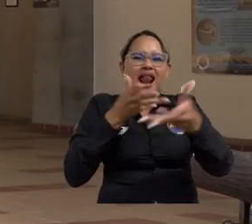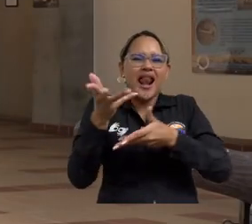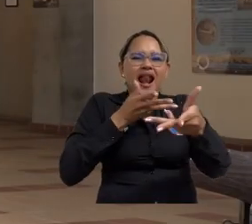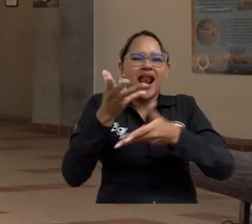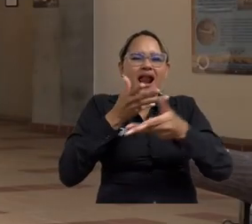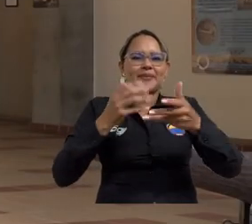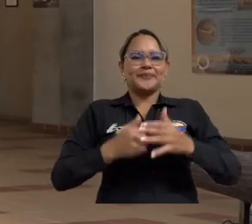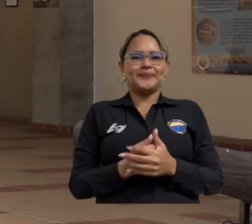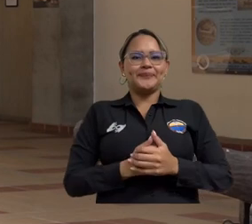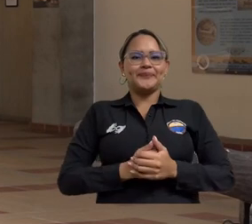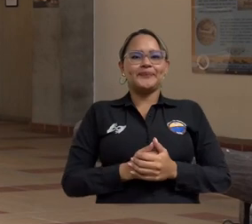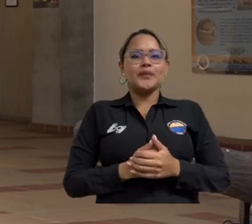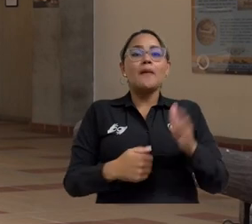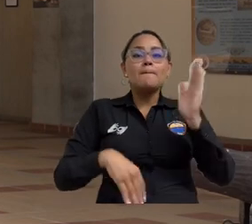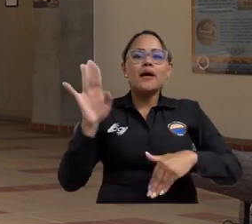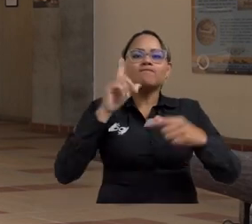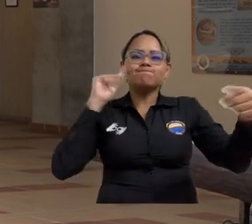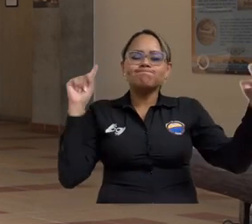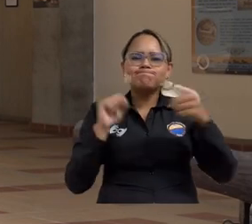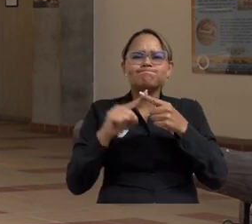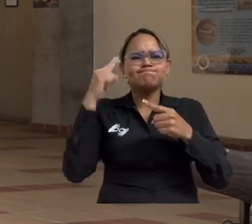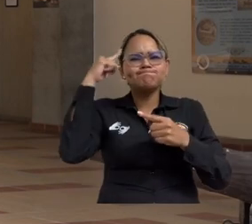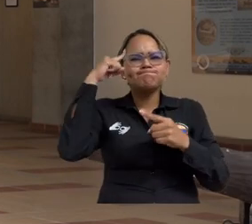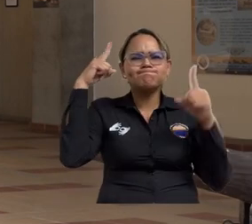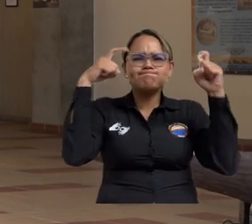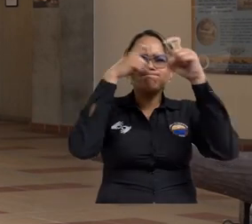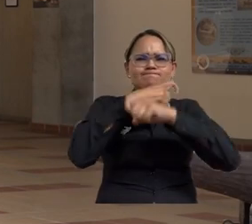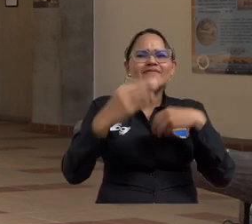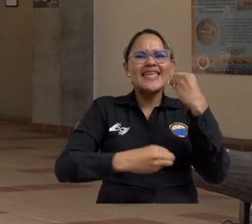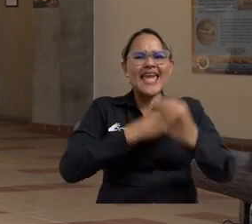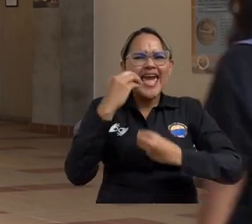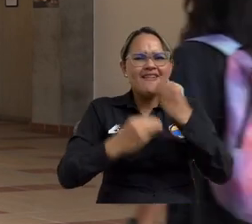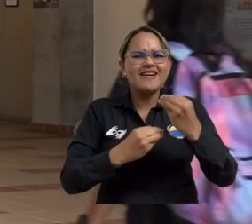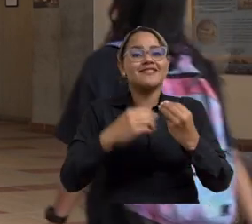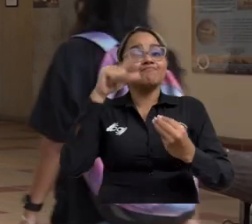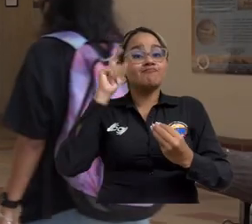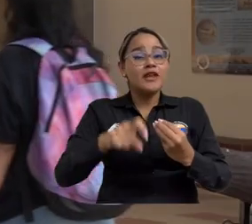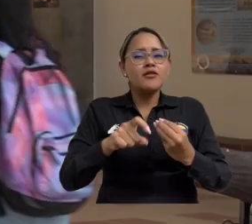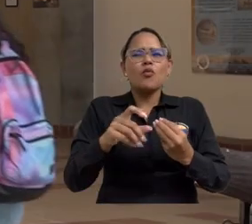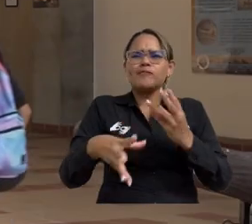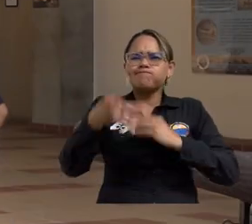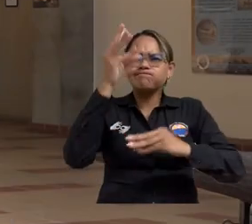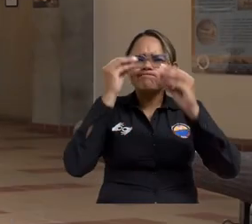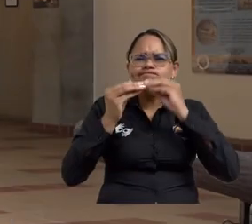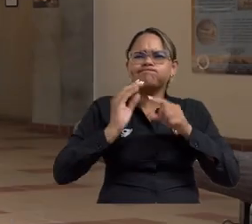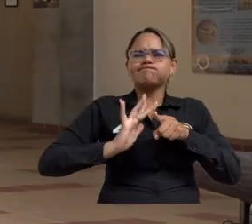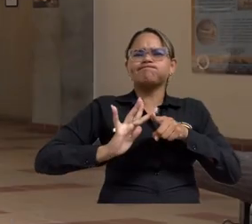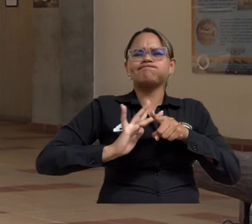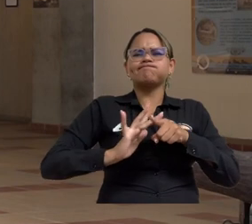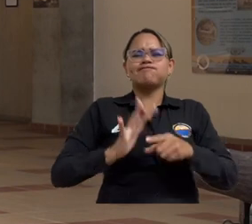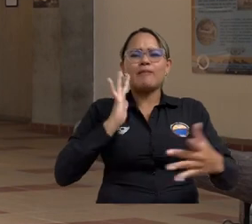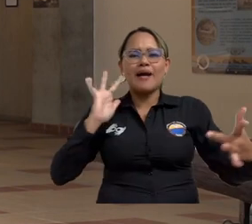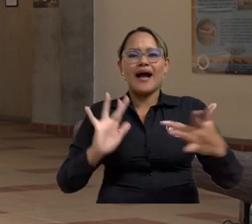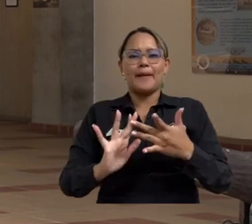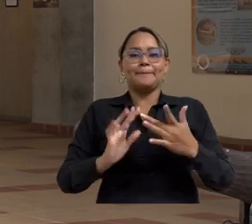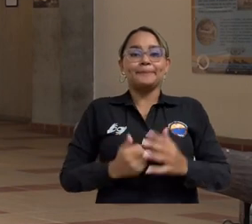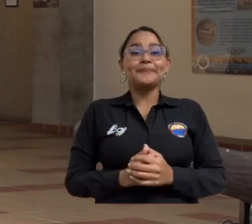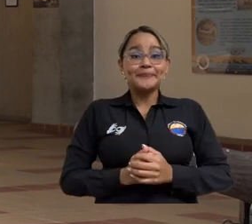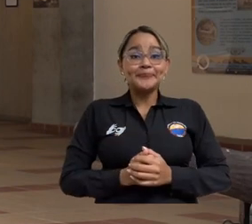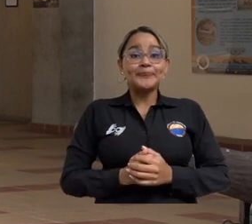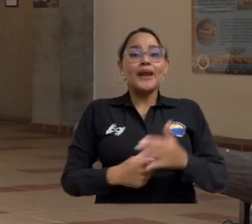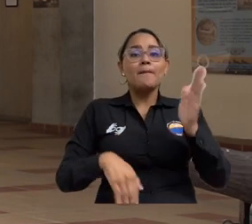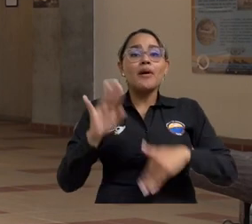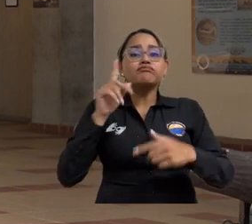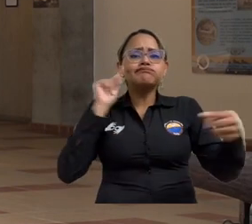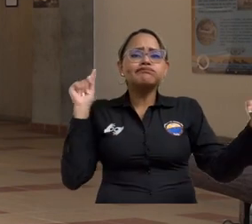modificar y aplicar para no solamente darle al